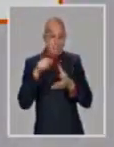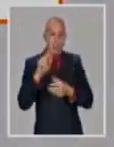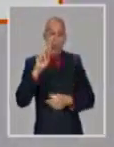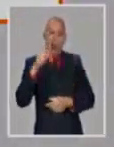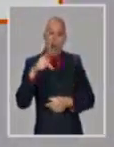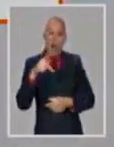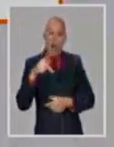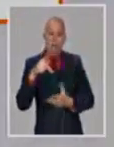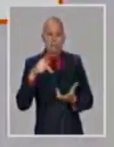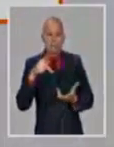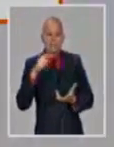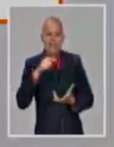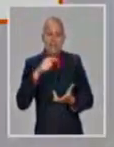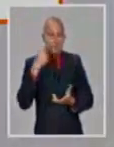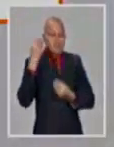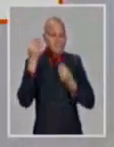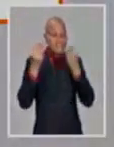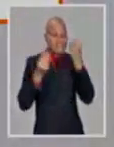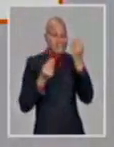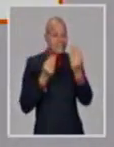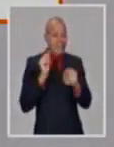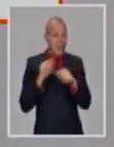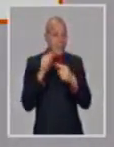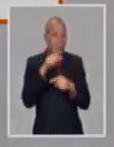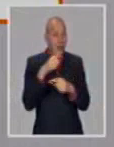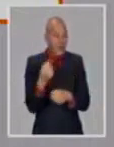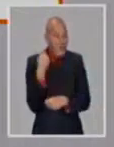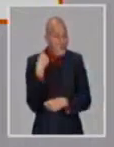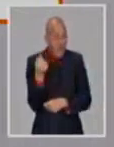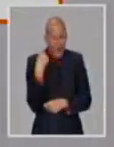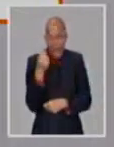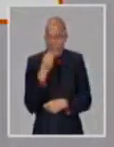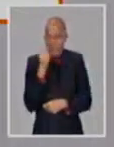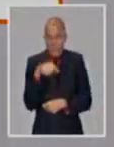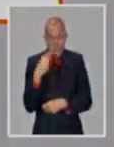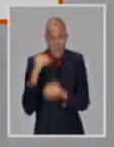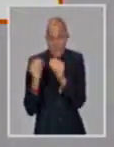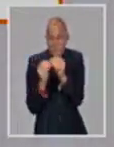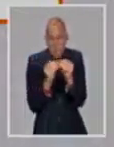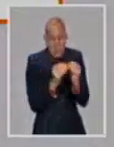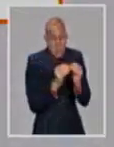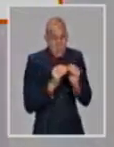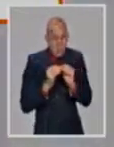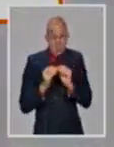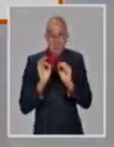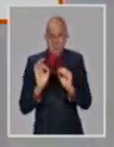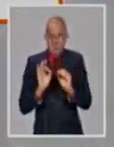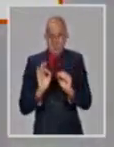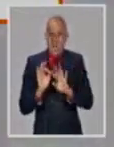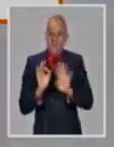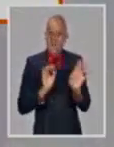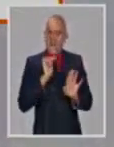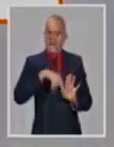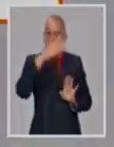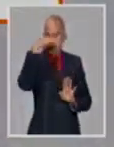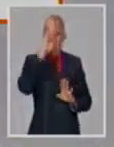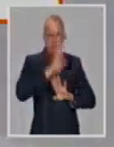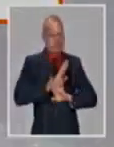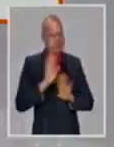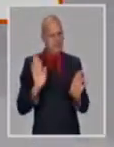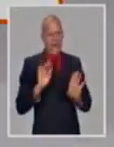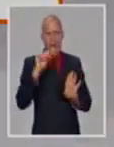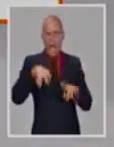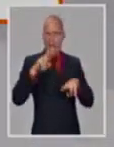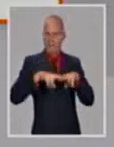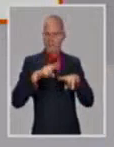decir, de más preocupación. Más pegajosa, más agresiva. Sin embargo, nosotros la habíamos identificado en dos casos, en La